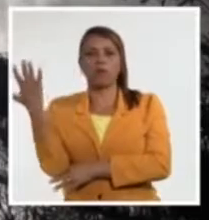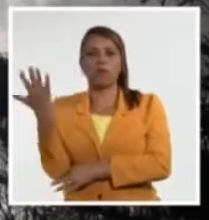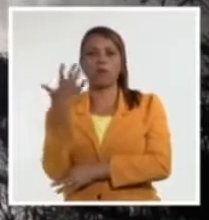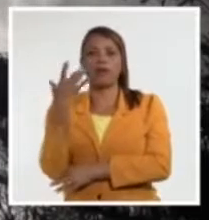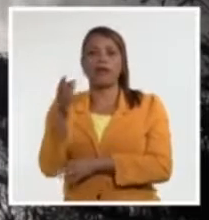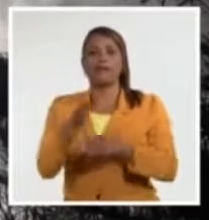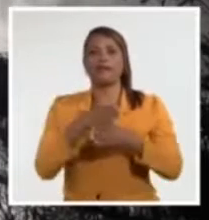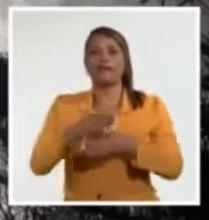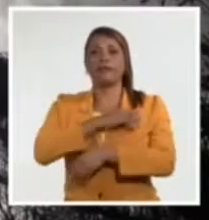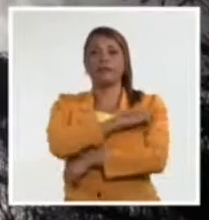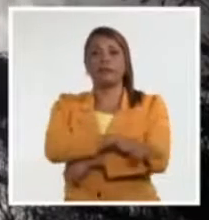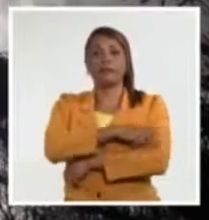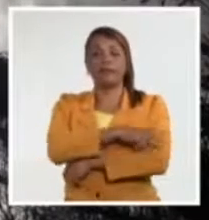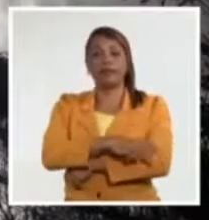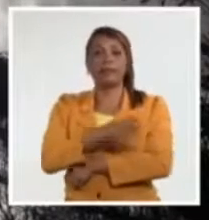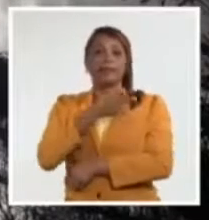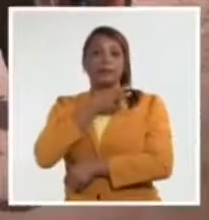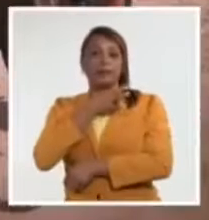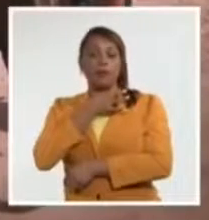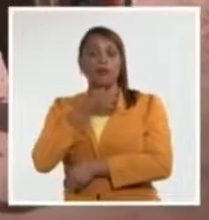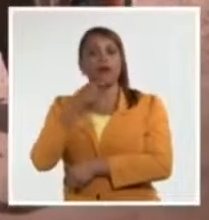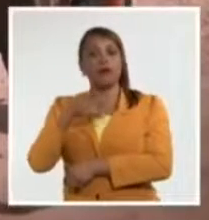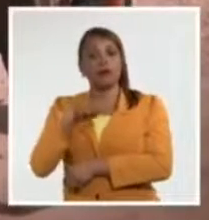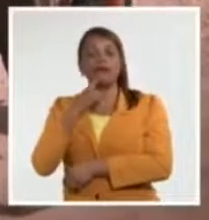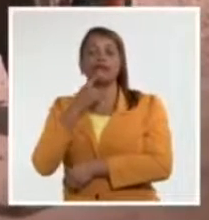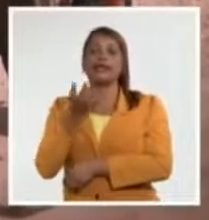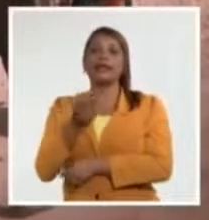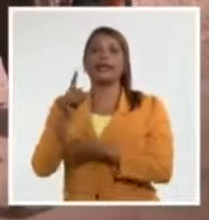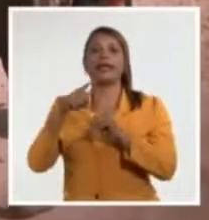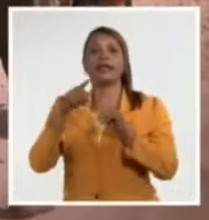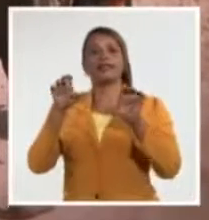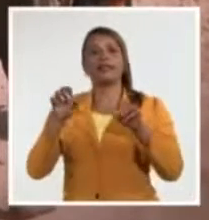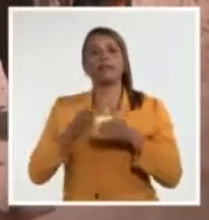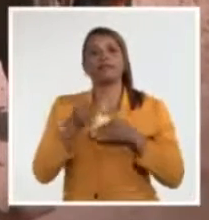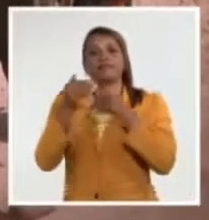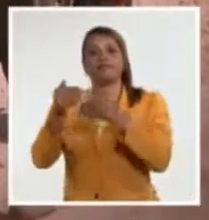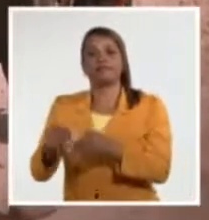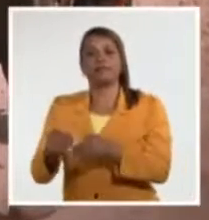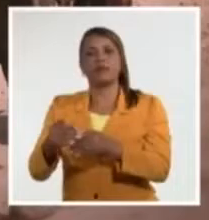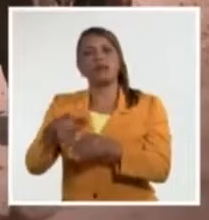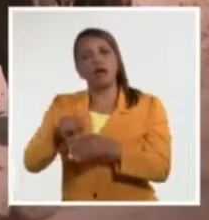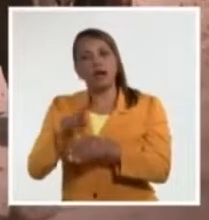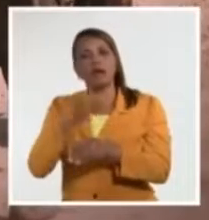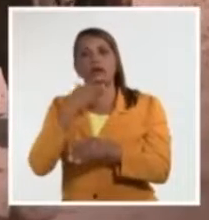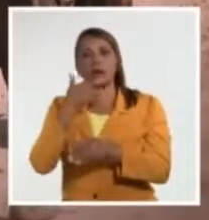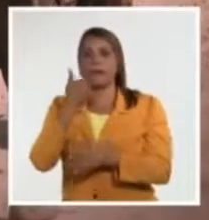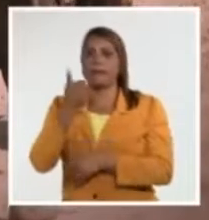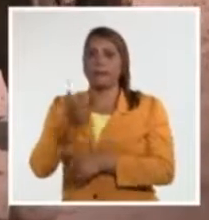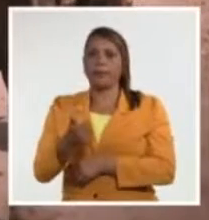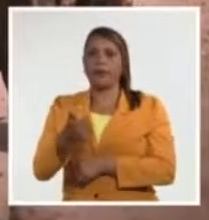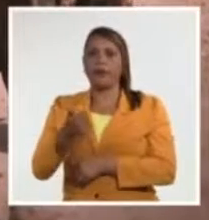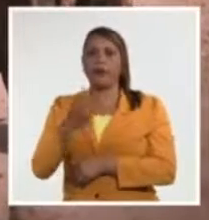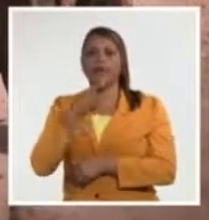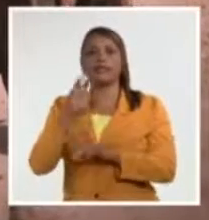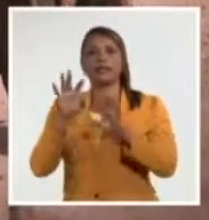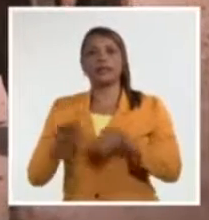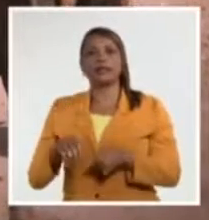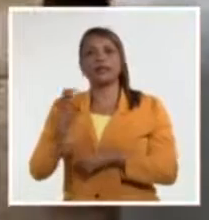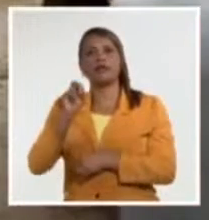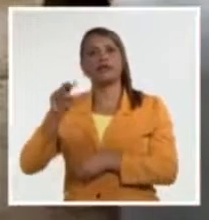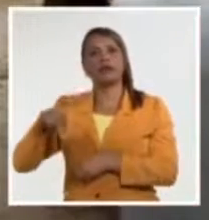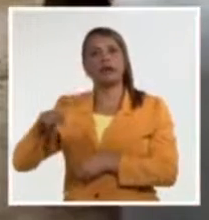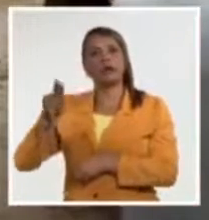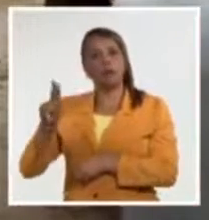las naciones más vulnerables había sido el gran tema aplazado. Por eso, a juicio del secretario general de Naciones Unidas,